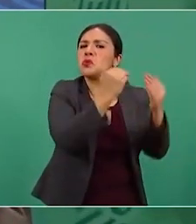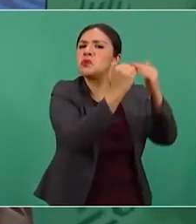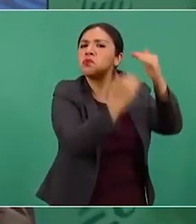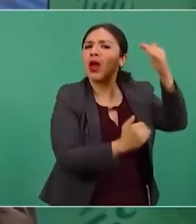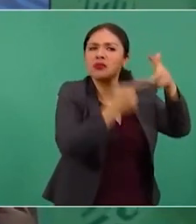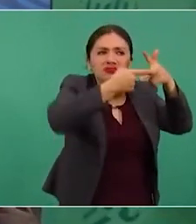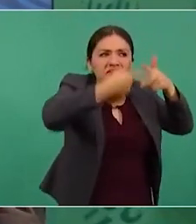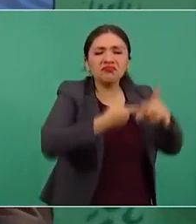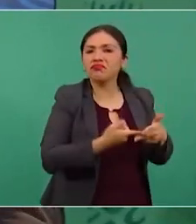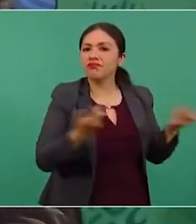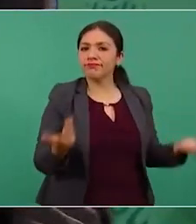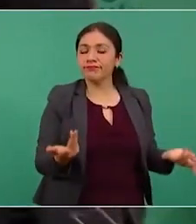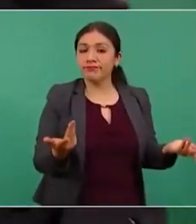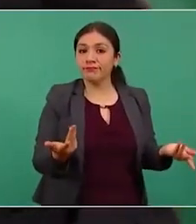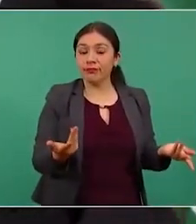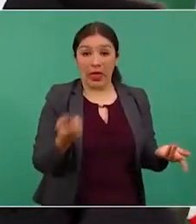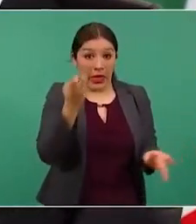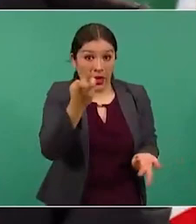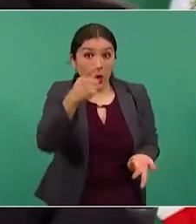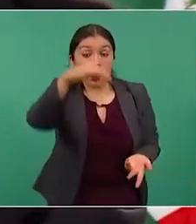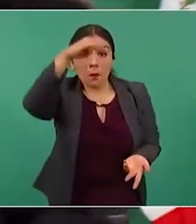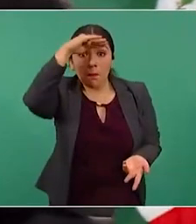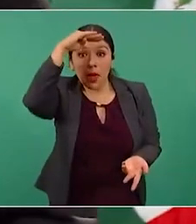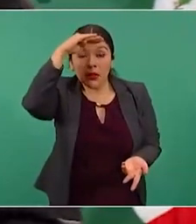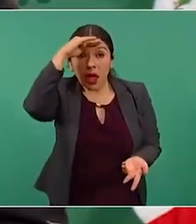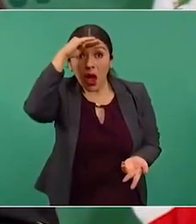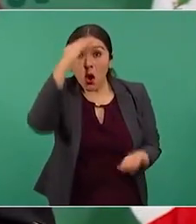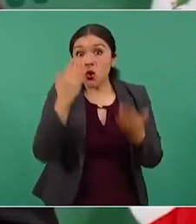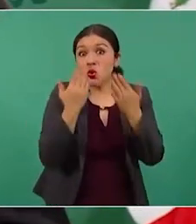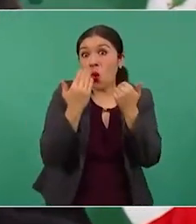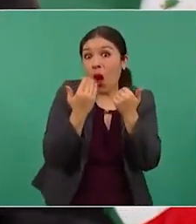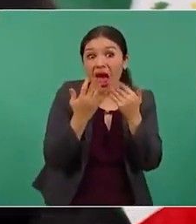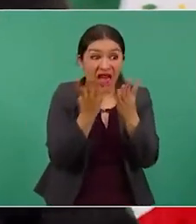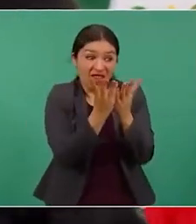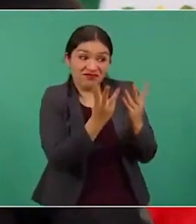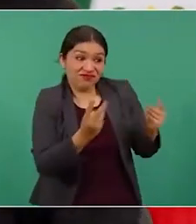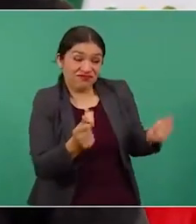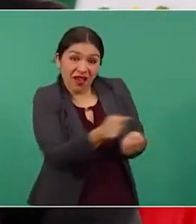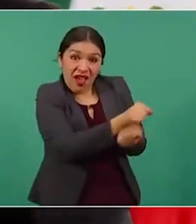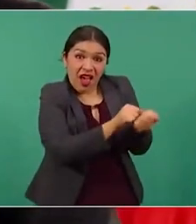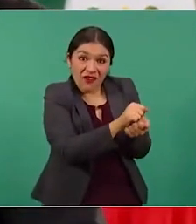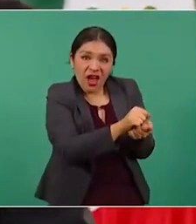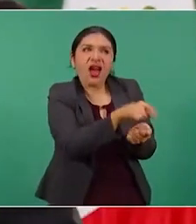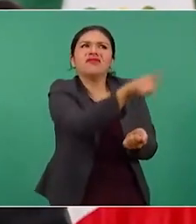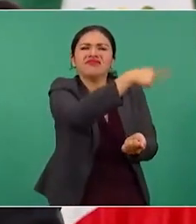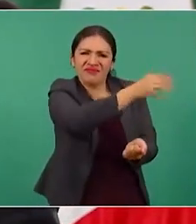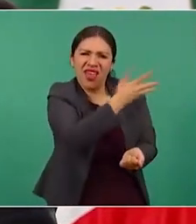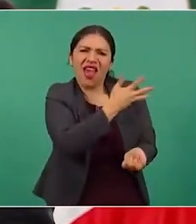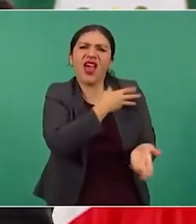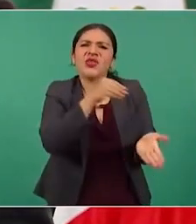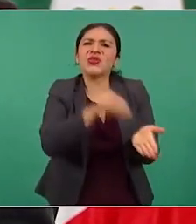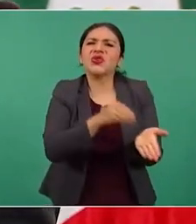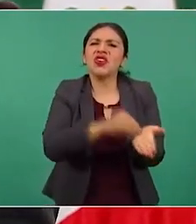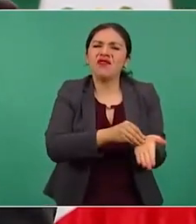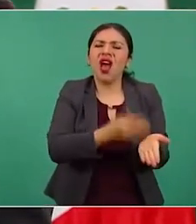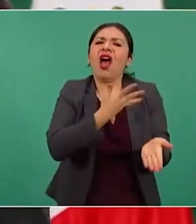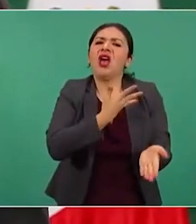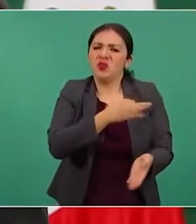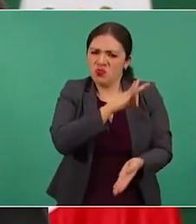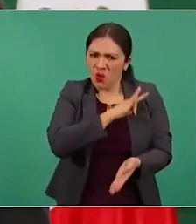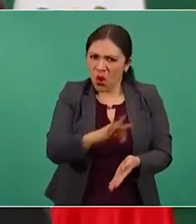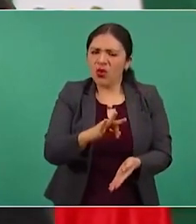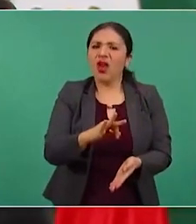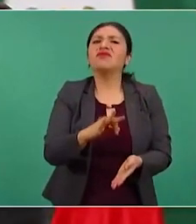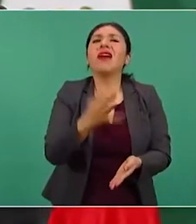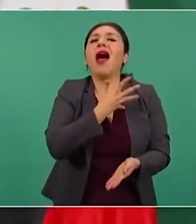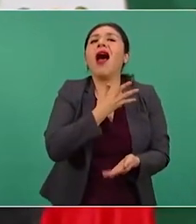Eso no quiere decir que no existan y que no tengan poder, sobre todo poder